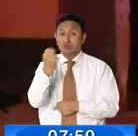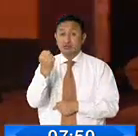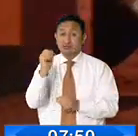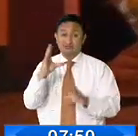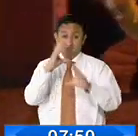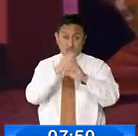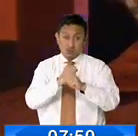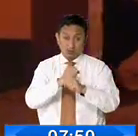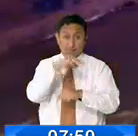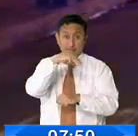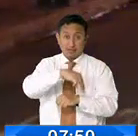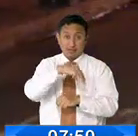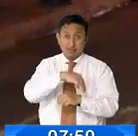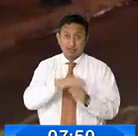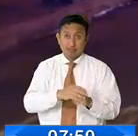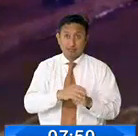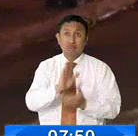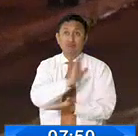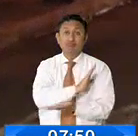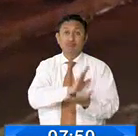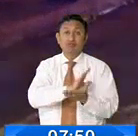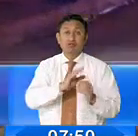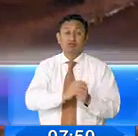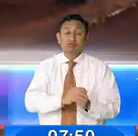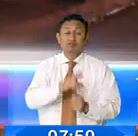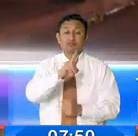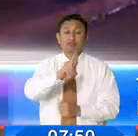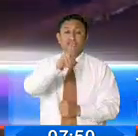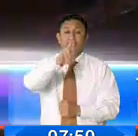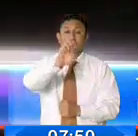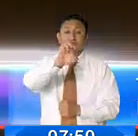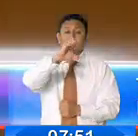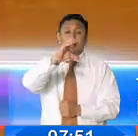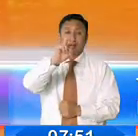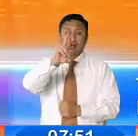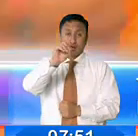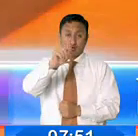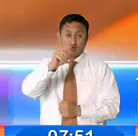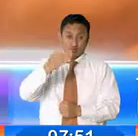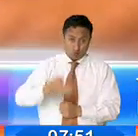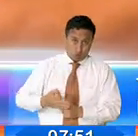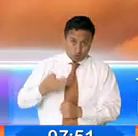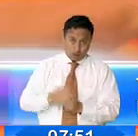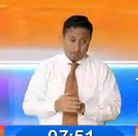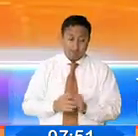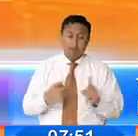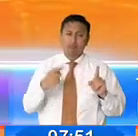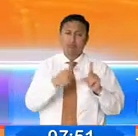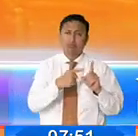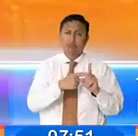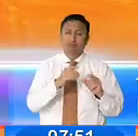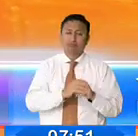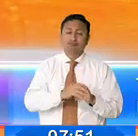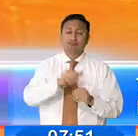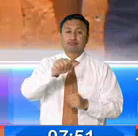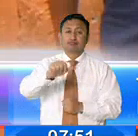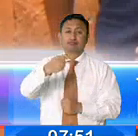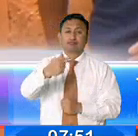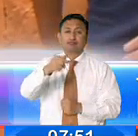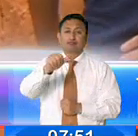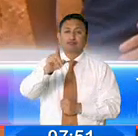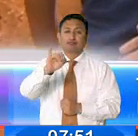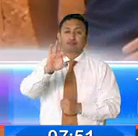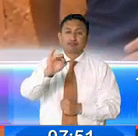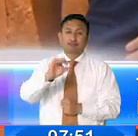minutos del martes en la cooperativa Recreo Viejo del Cantón Durán. La víctima fue identificada como Agapito Rodolfo